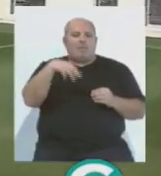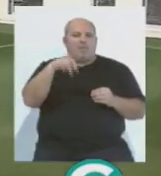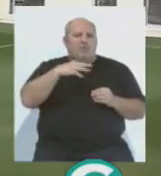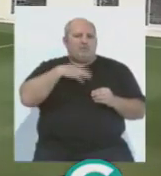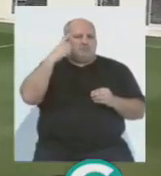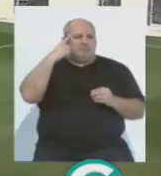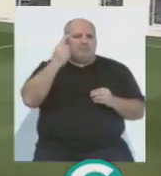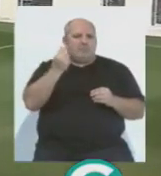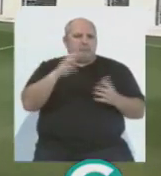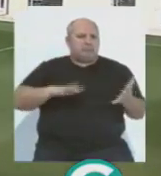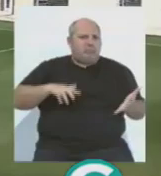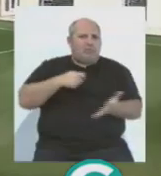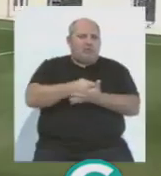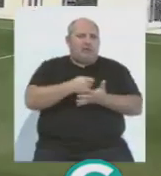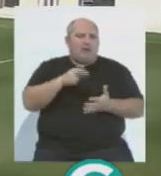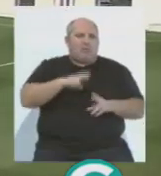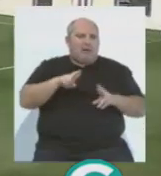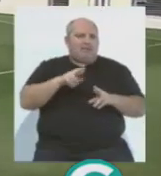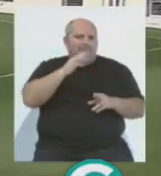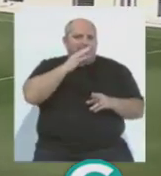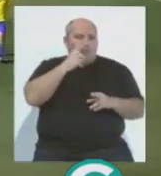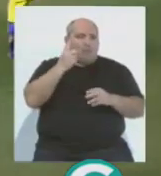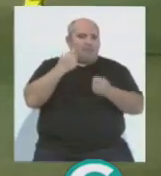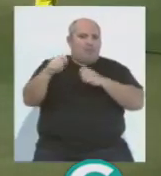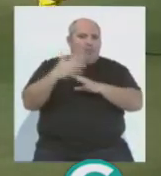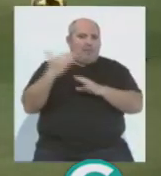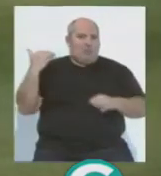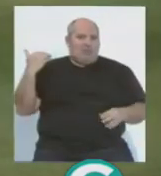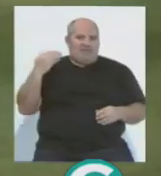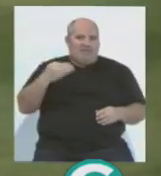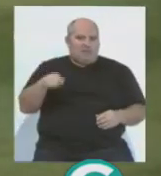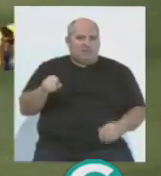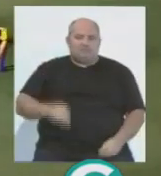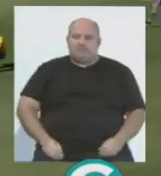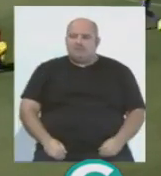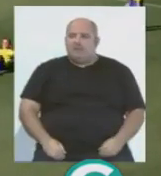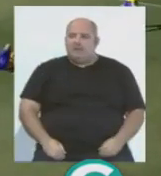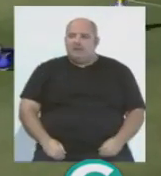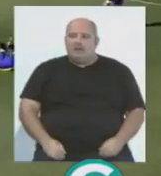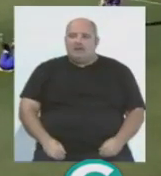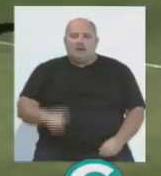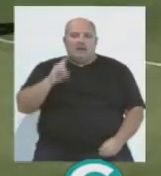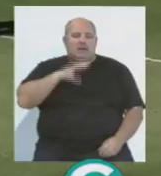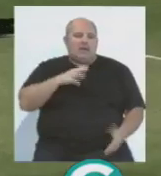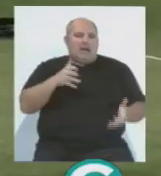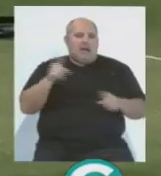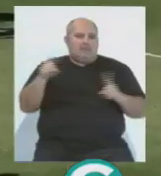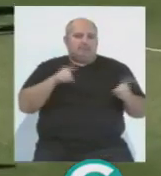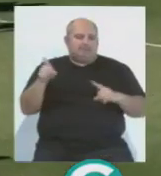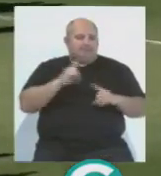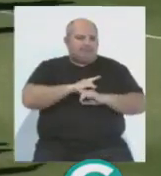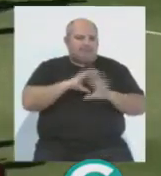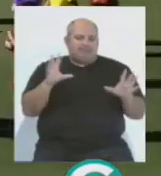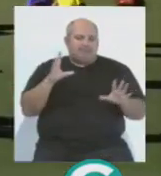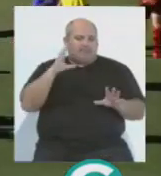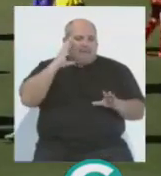el Cádiz me parece que le costó un dinero y que no ha recuperado absolutamente nada, o no sé quién habrá ganado dinero con Momo en Valle, creo que el